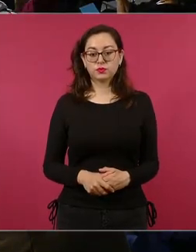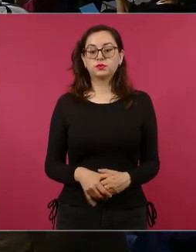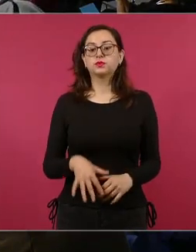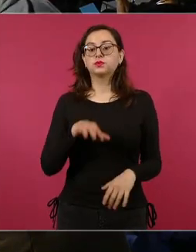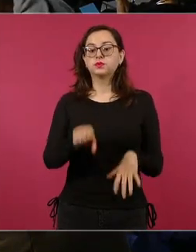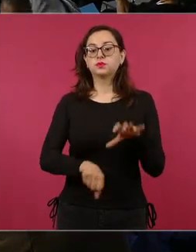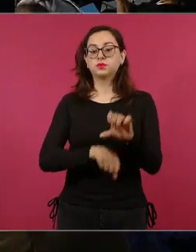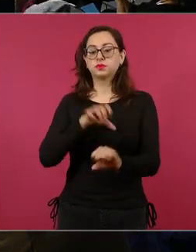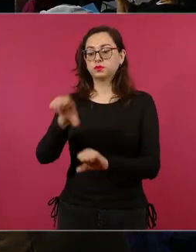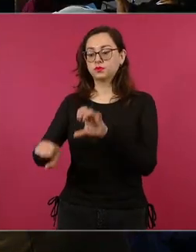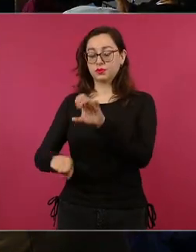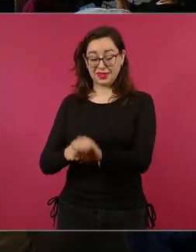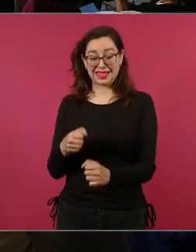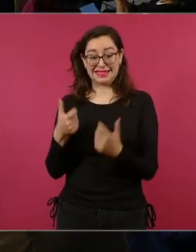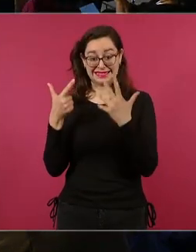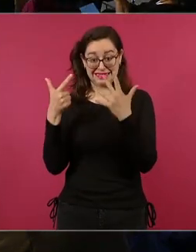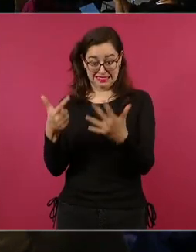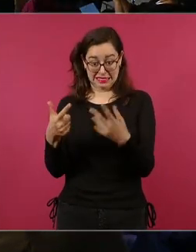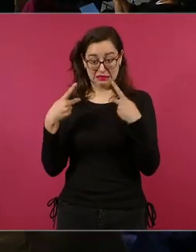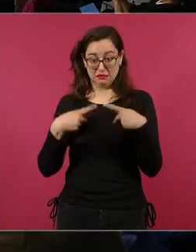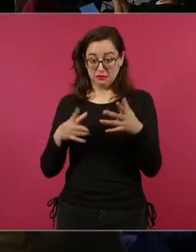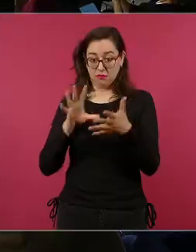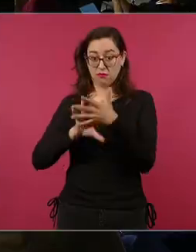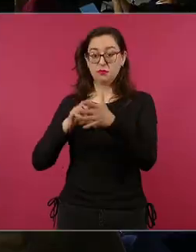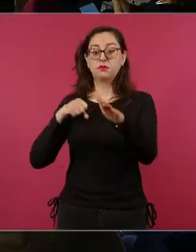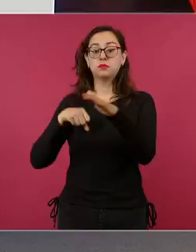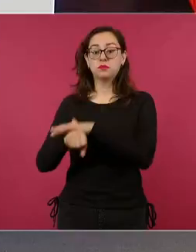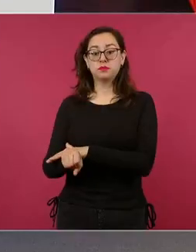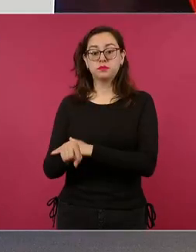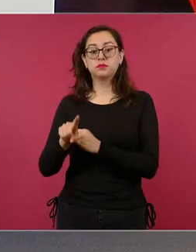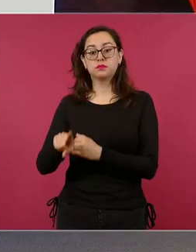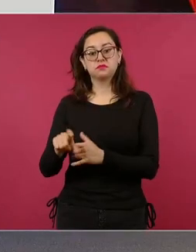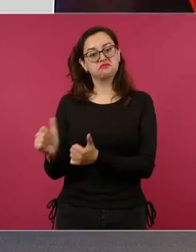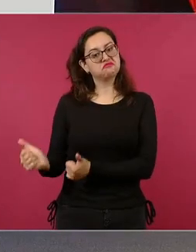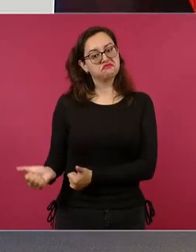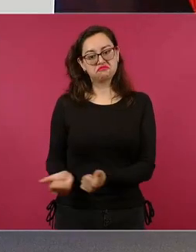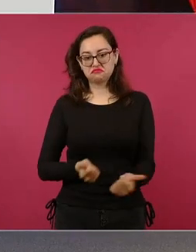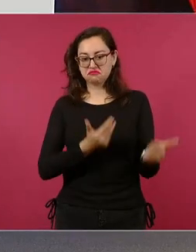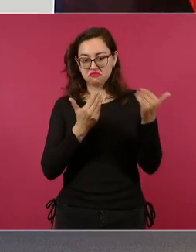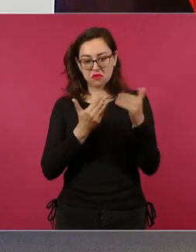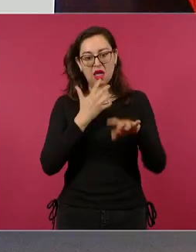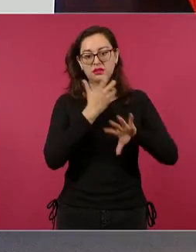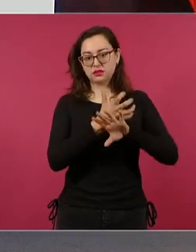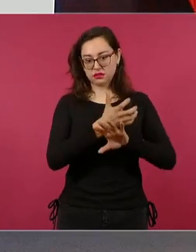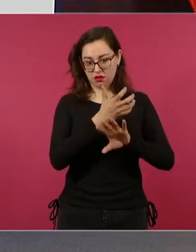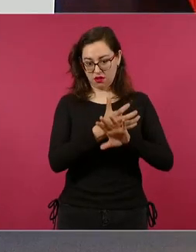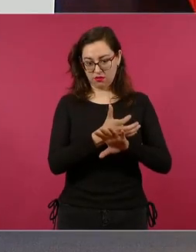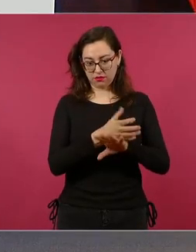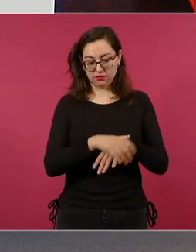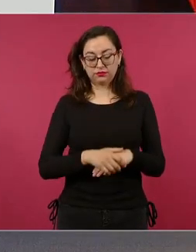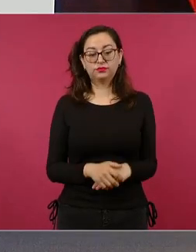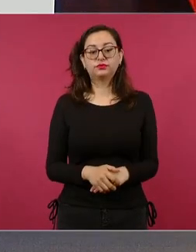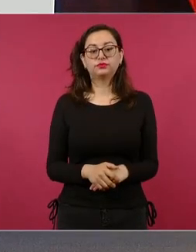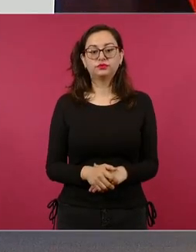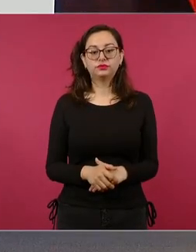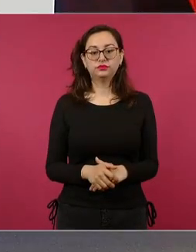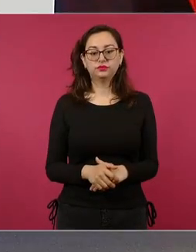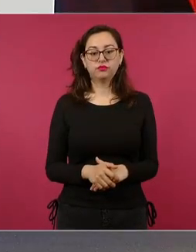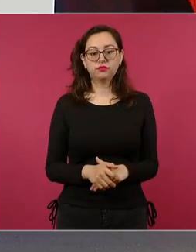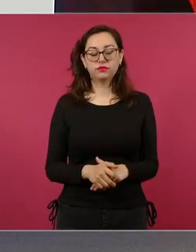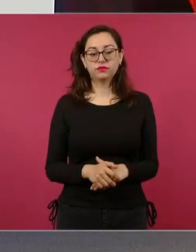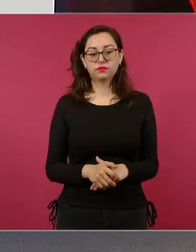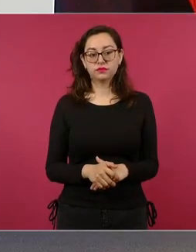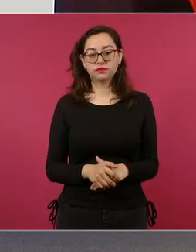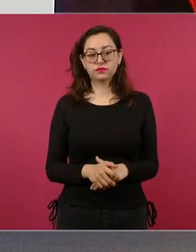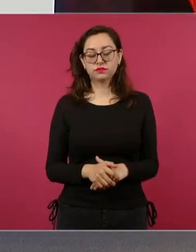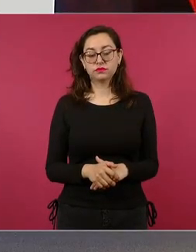realizadas por la Fiscalía General de la República. Estas cuatro son de México hacia alguno de los